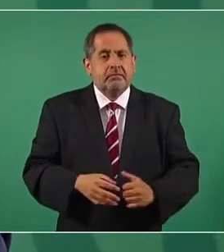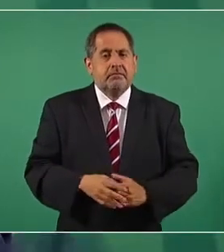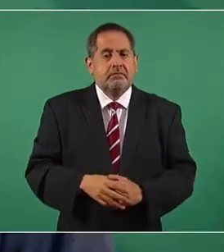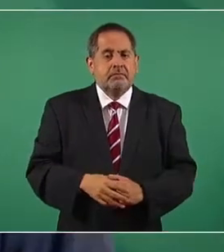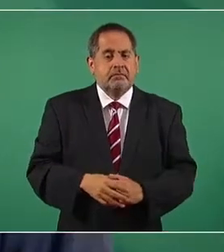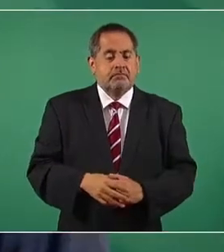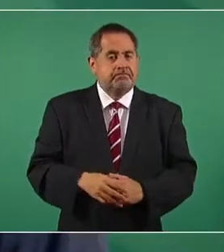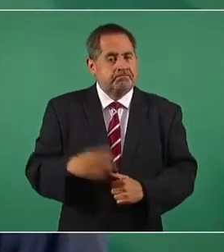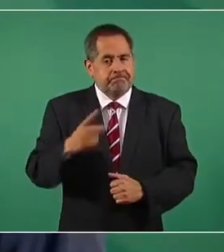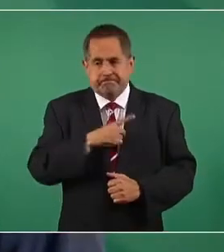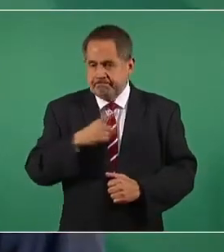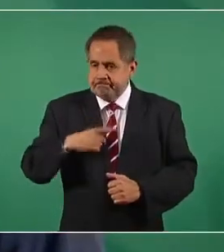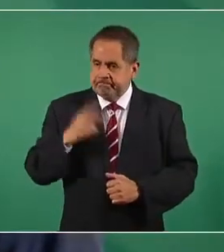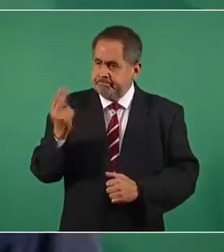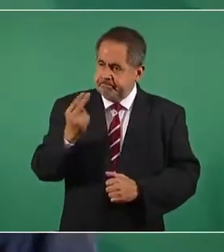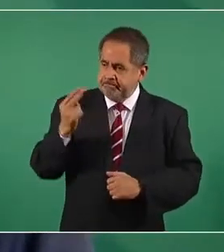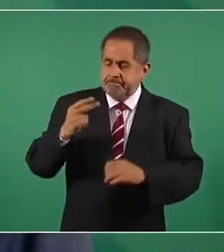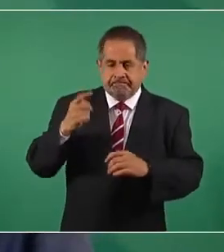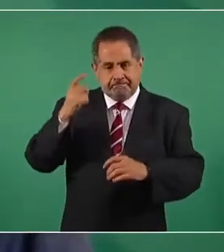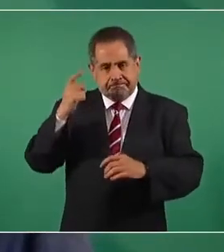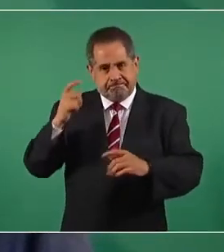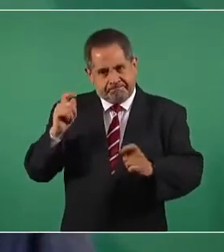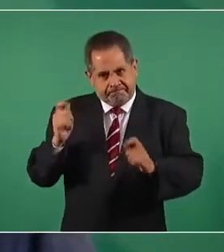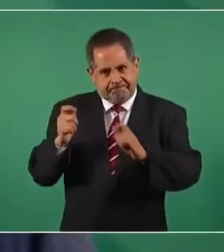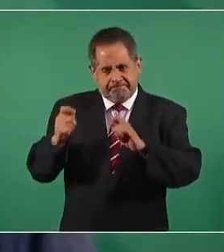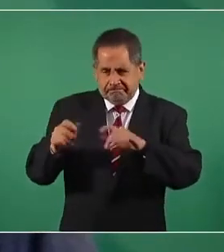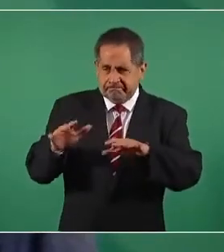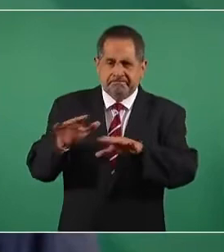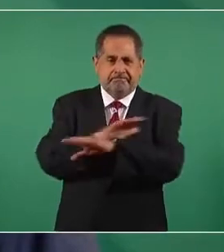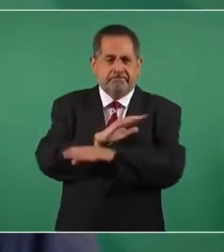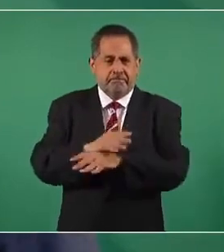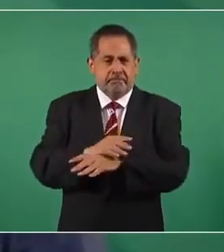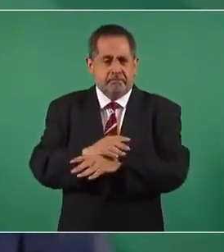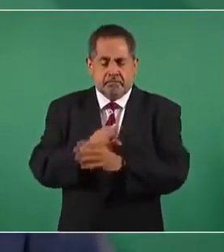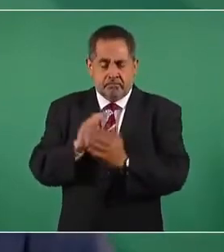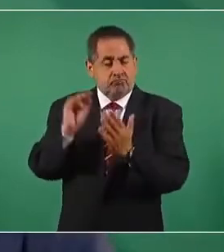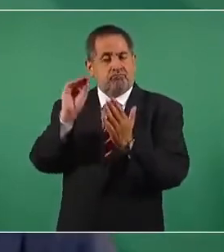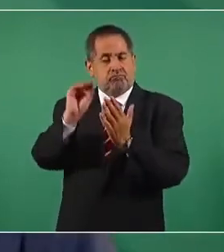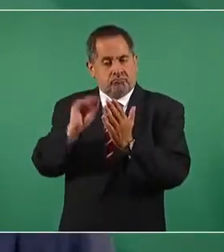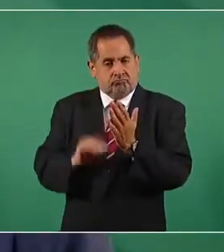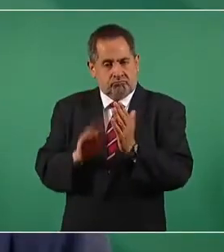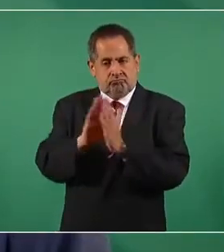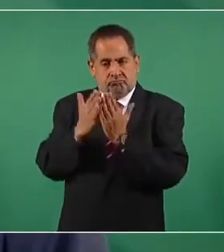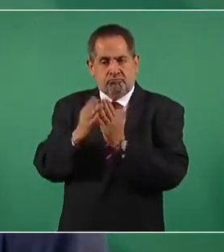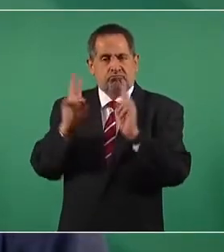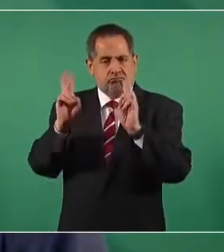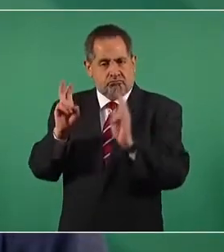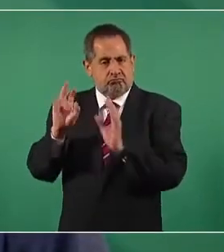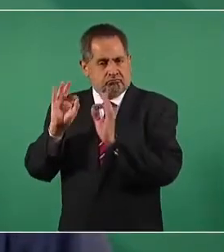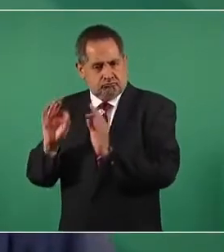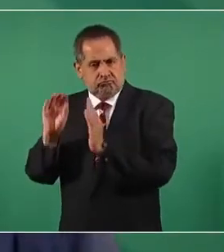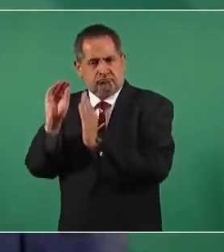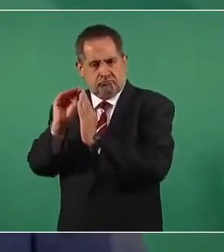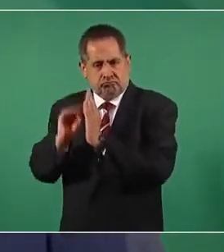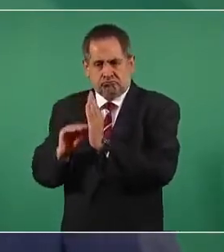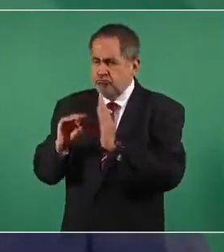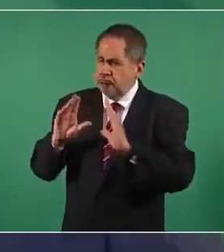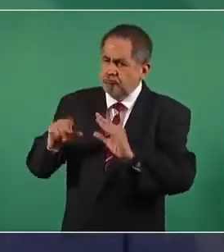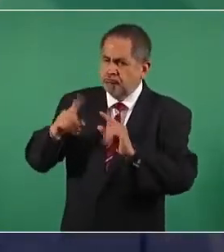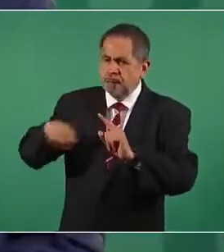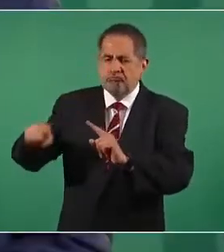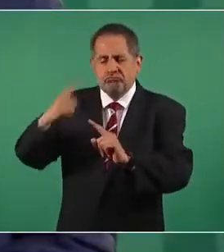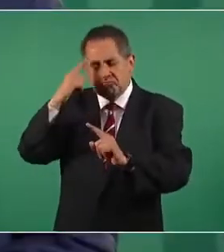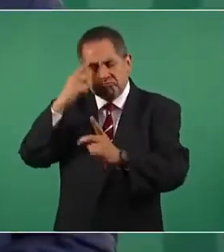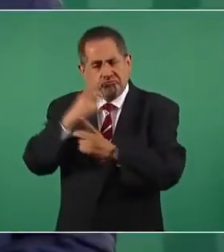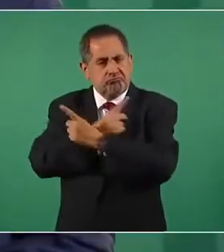Tenemos que apoyarnos en esos contenidos, tenemos que seguir moralizando la